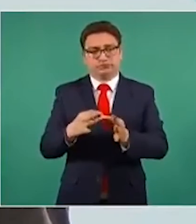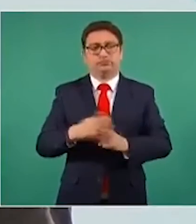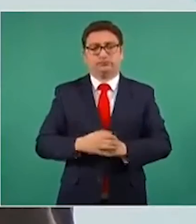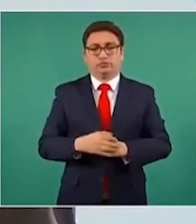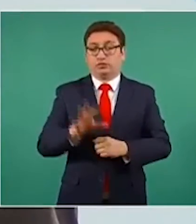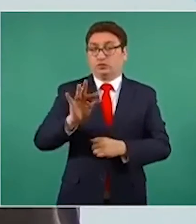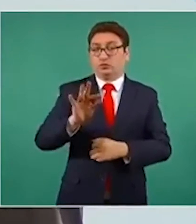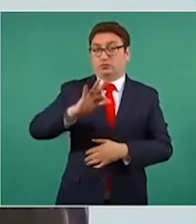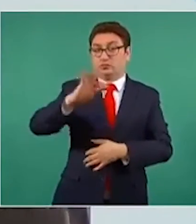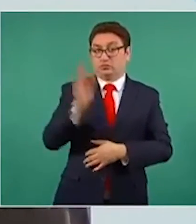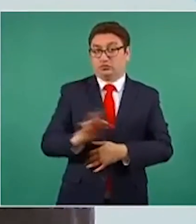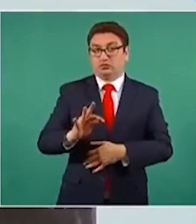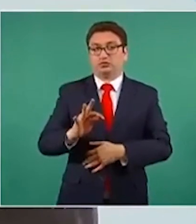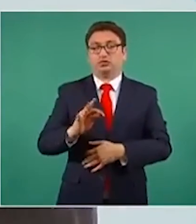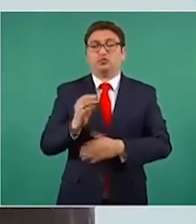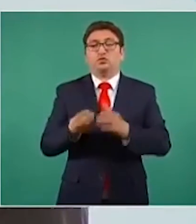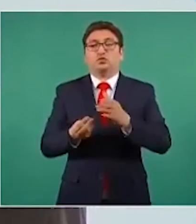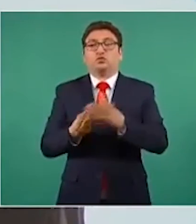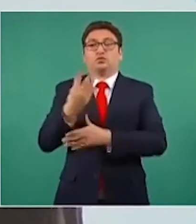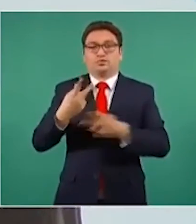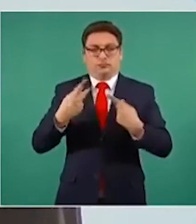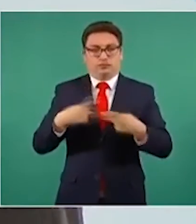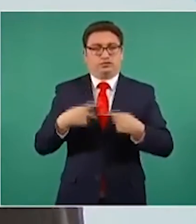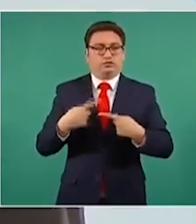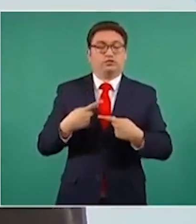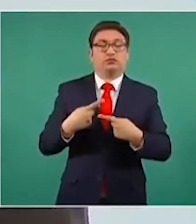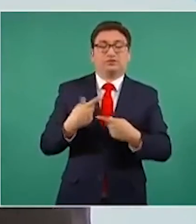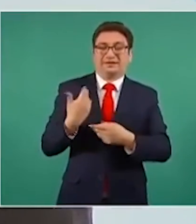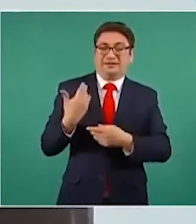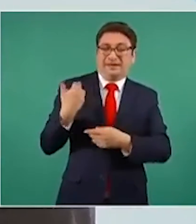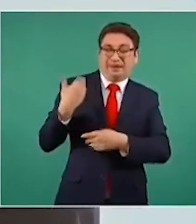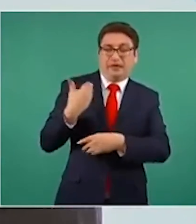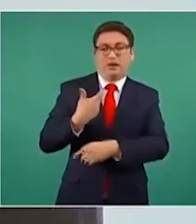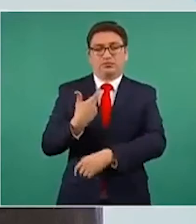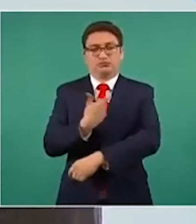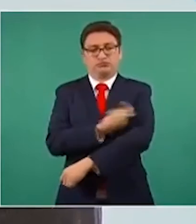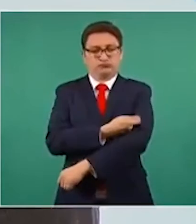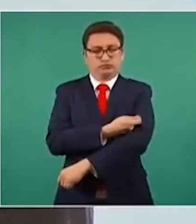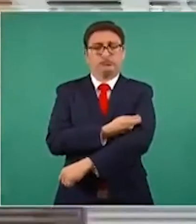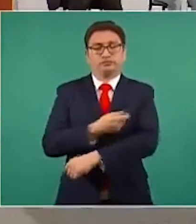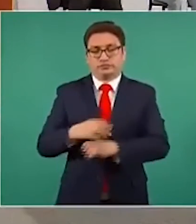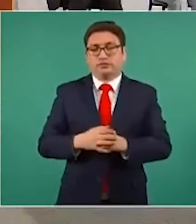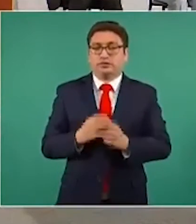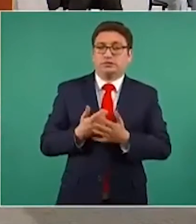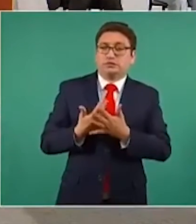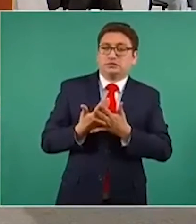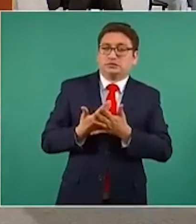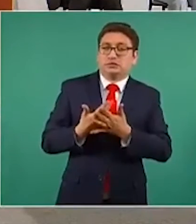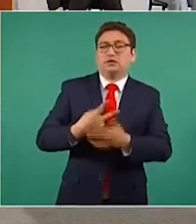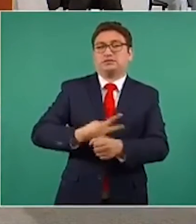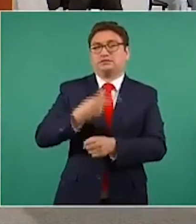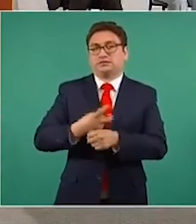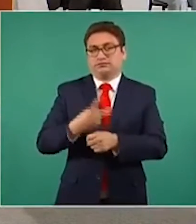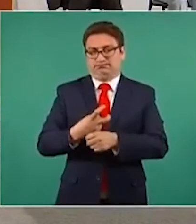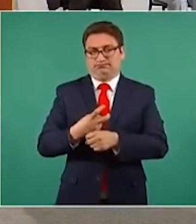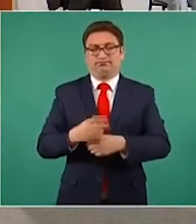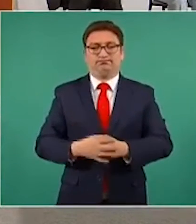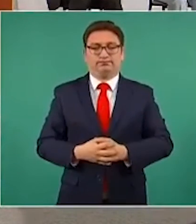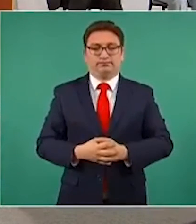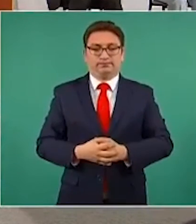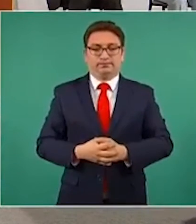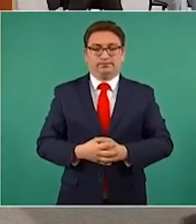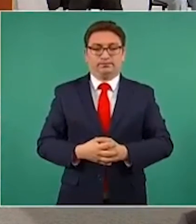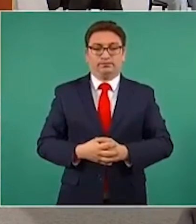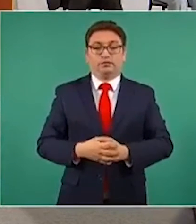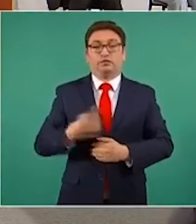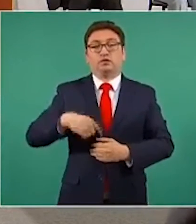por ciento son los esquemas nuevos, personas que recientemente se han vacunado y están en espera de su segunda dosis. Cuando